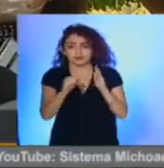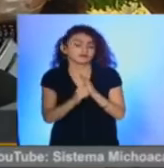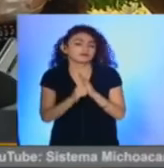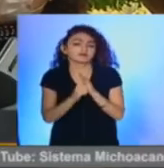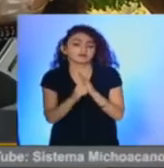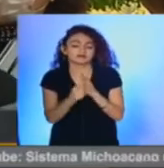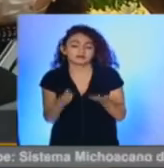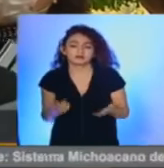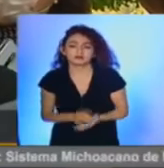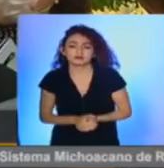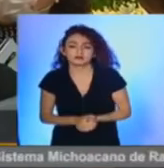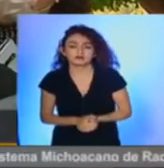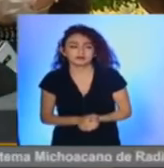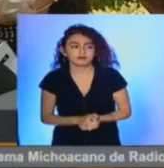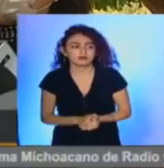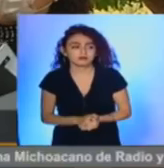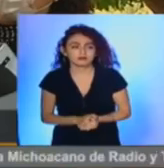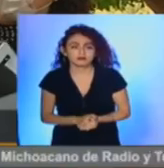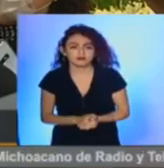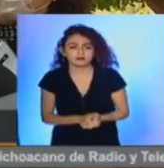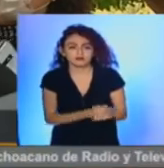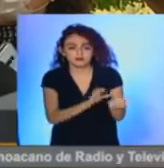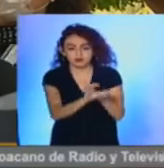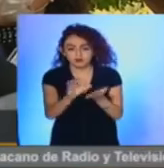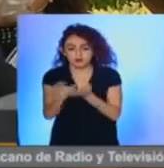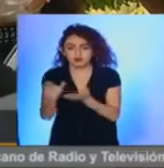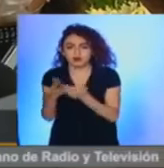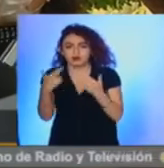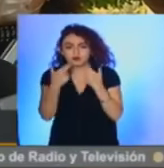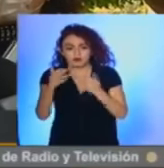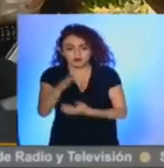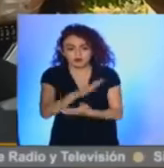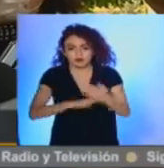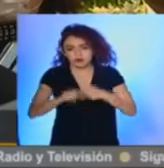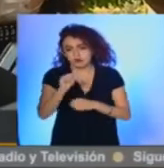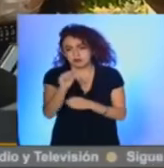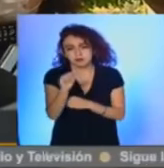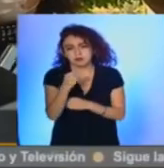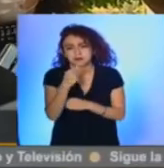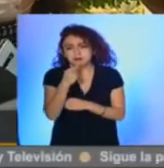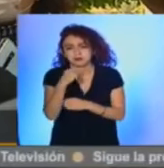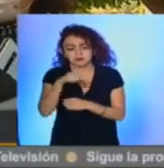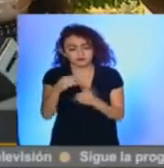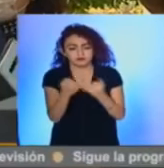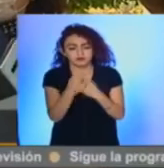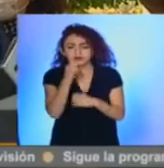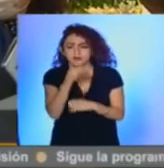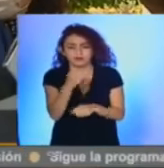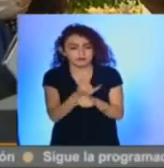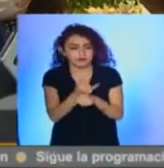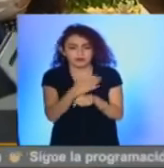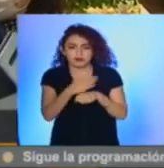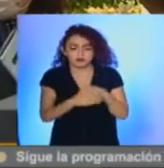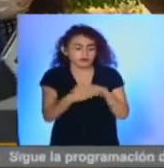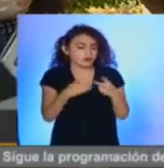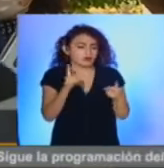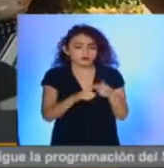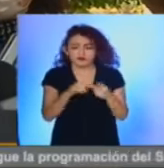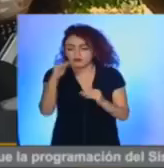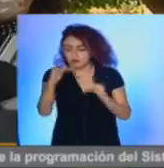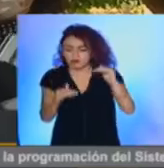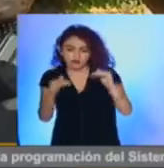de distribución de la hacienda pública poco eficiente y además injusto, disparejo,